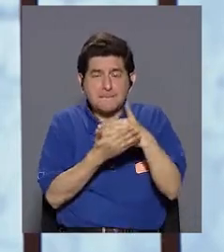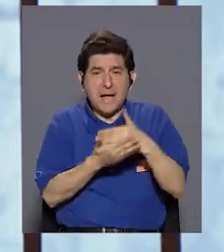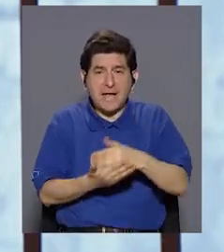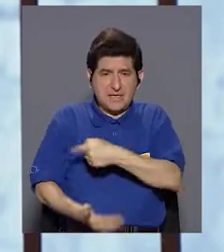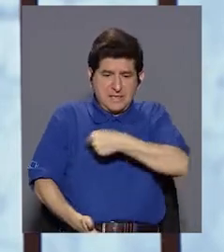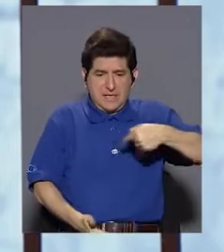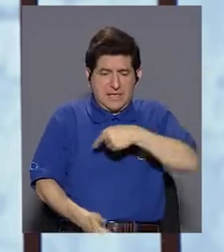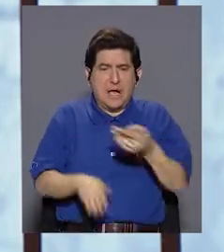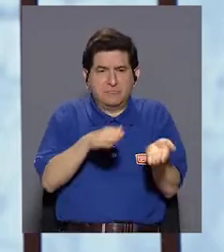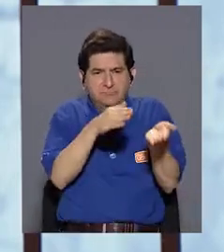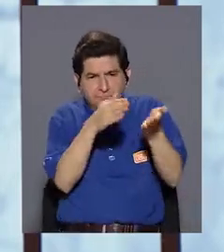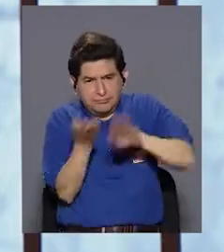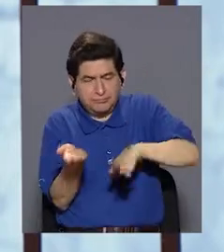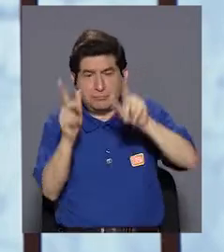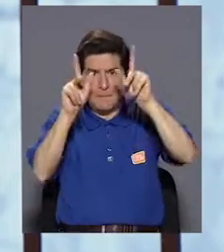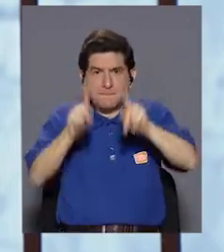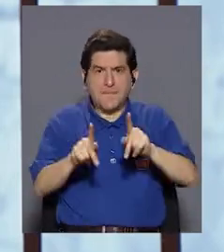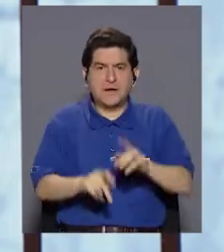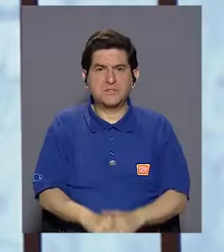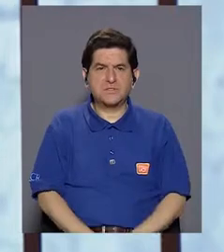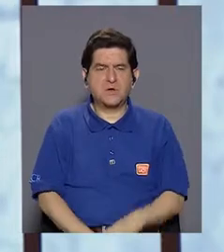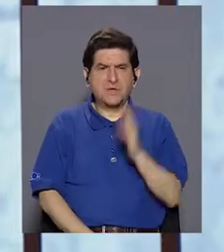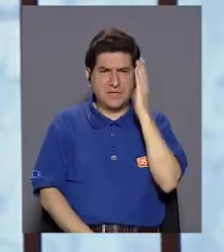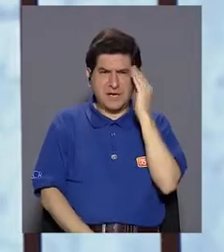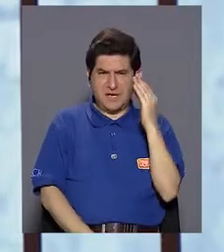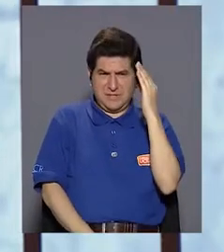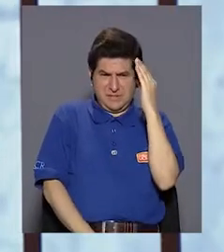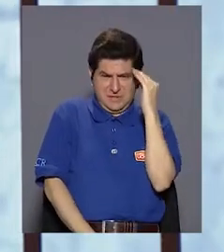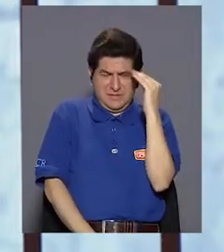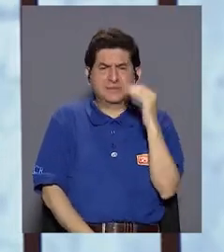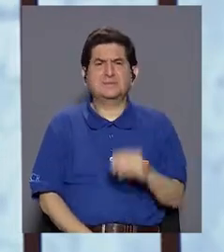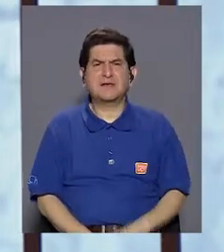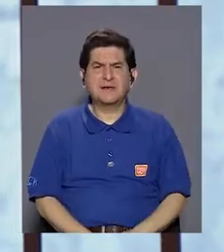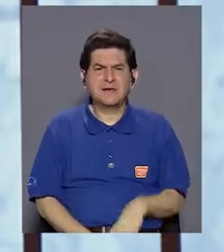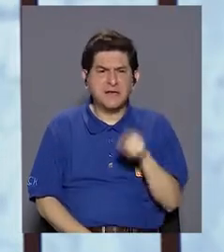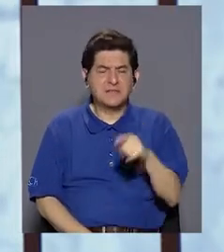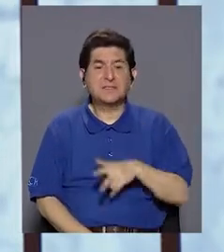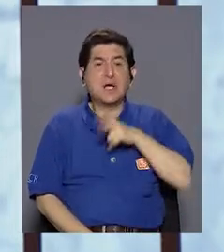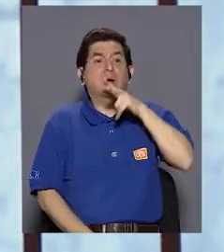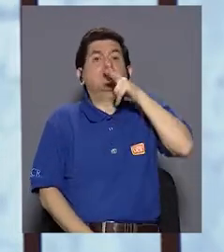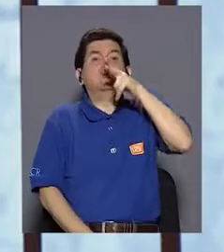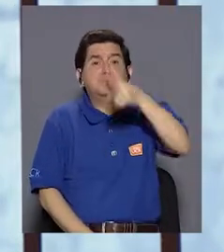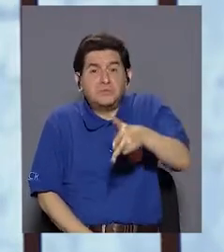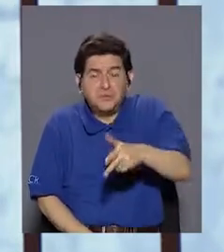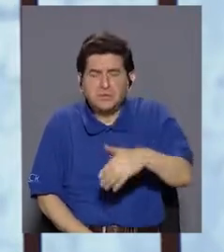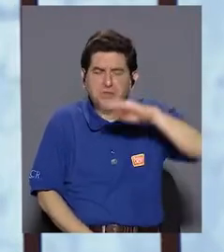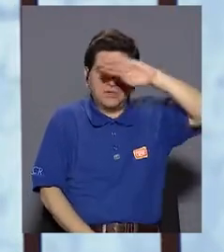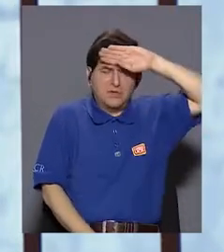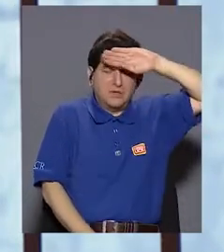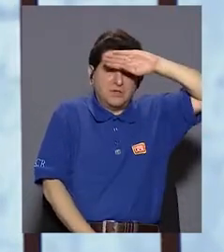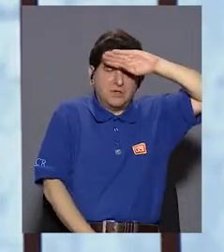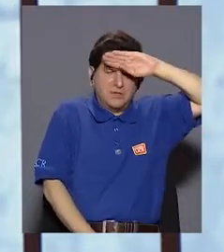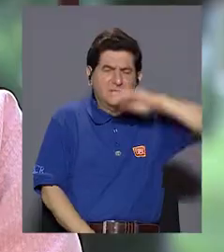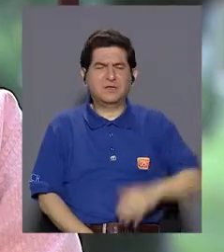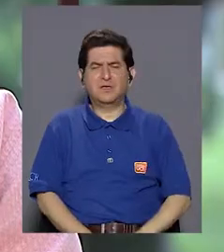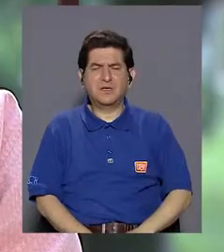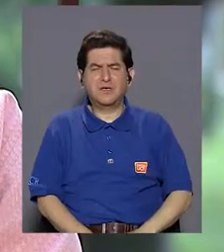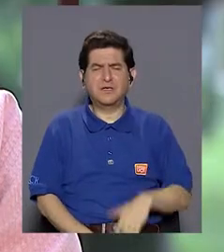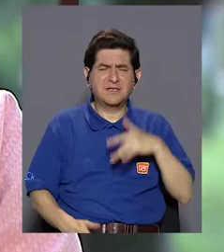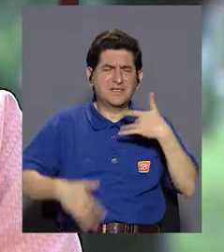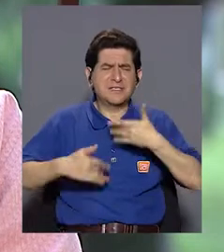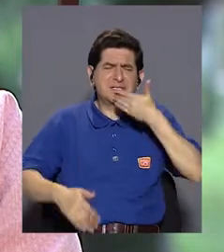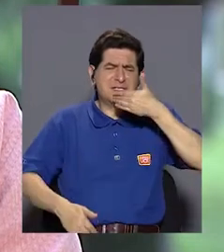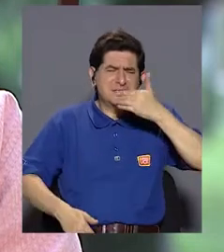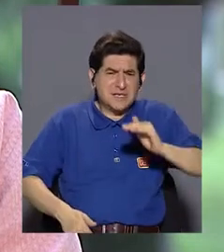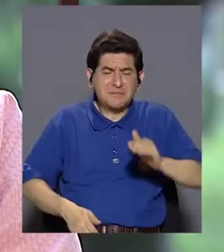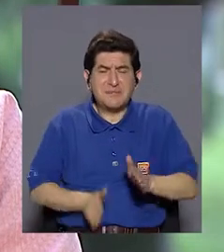pedazo del intestino. Cuando la persona empieza a experimentar, el niño empieza a experimentar vómitos, siebre, malestar